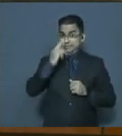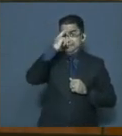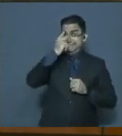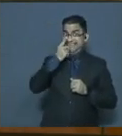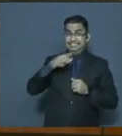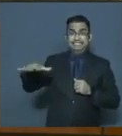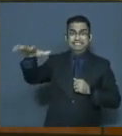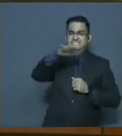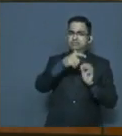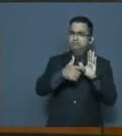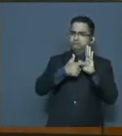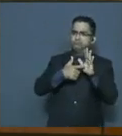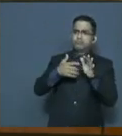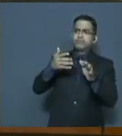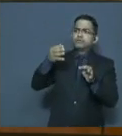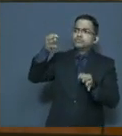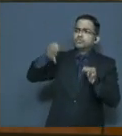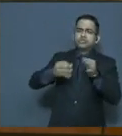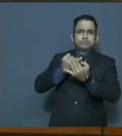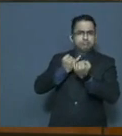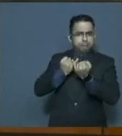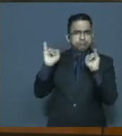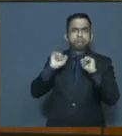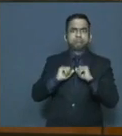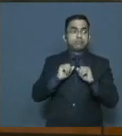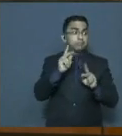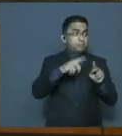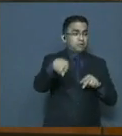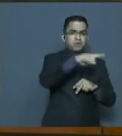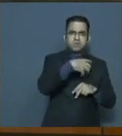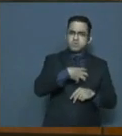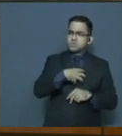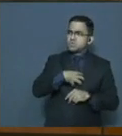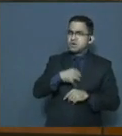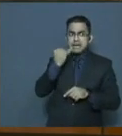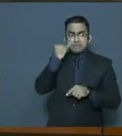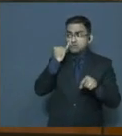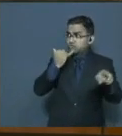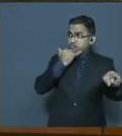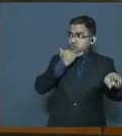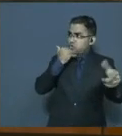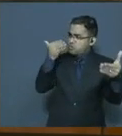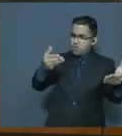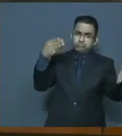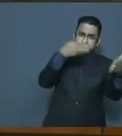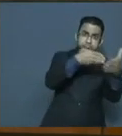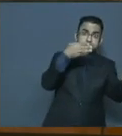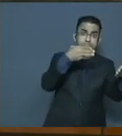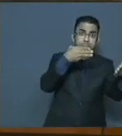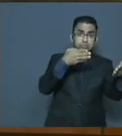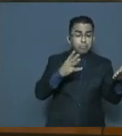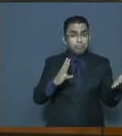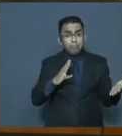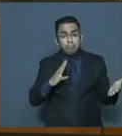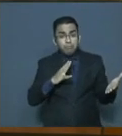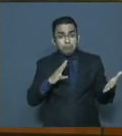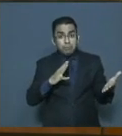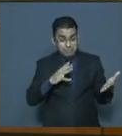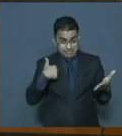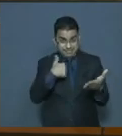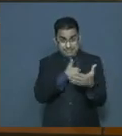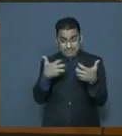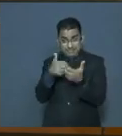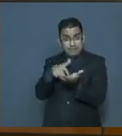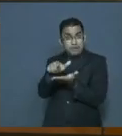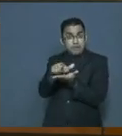independiente y los ciudadanos demandan consecuencias. Este momento trascendente de la vida republicana y de